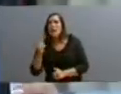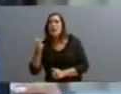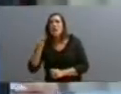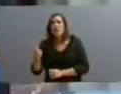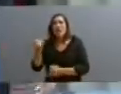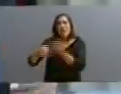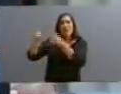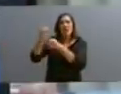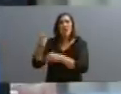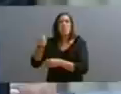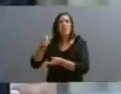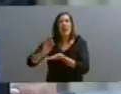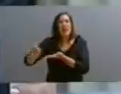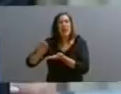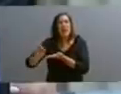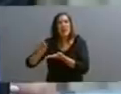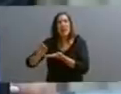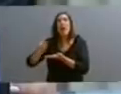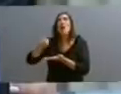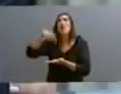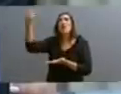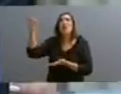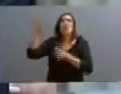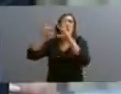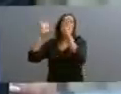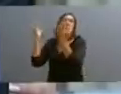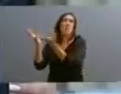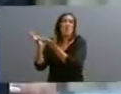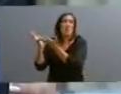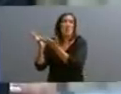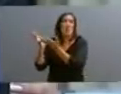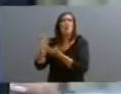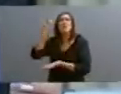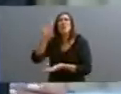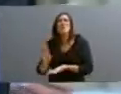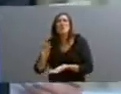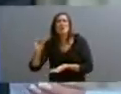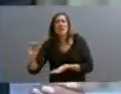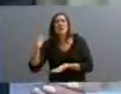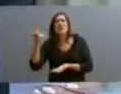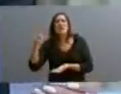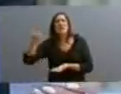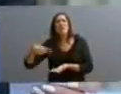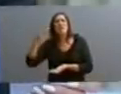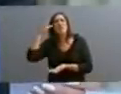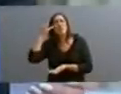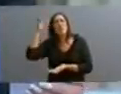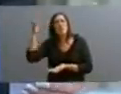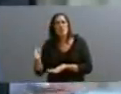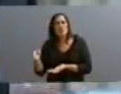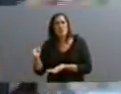mantiene con el resto del mundo es sólo el 3,8%